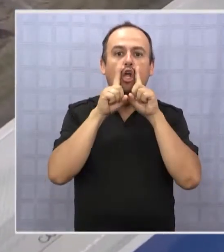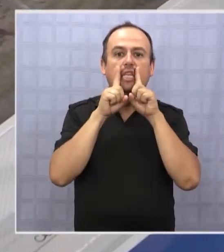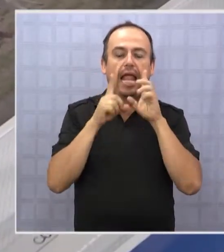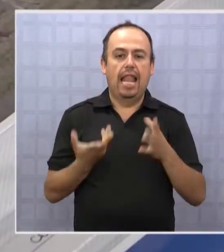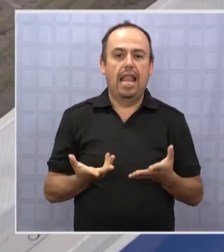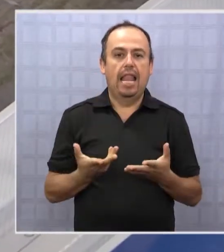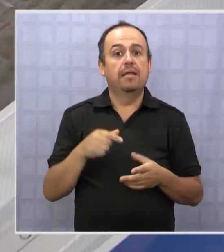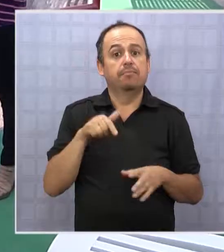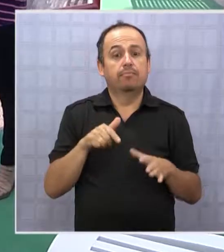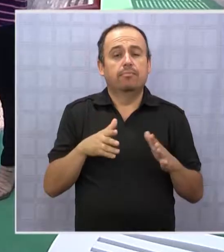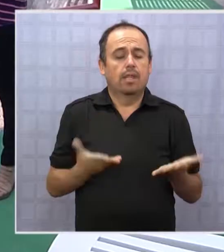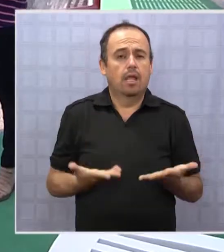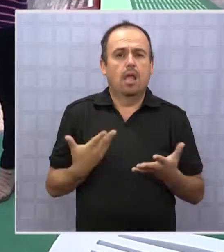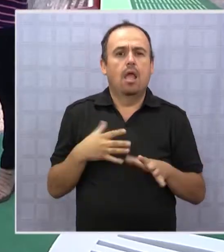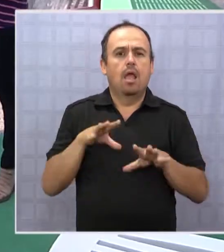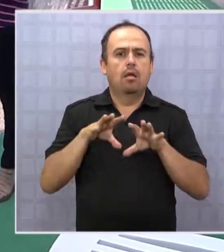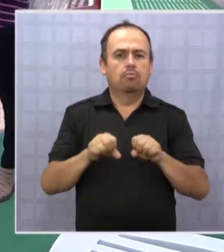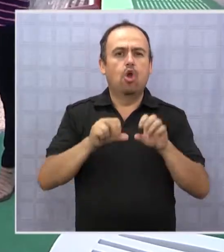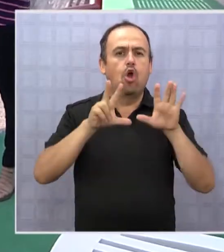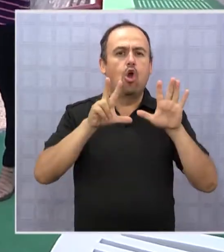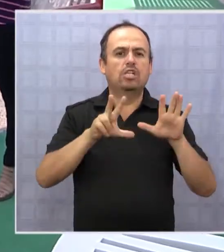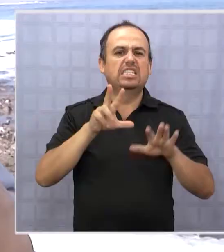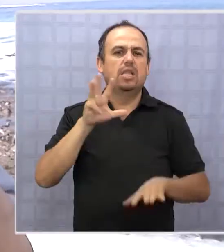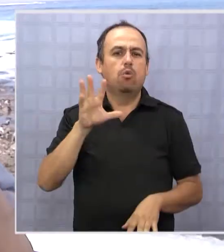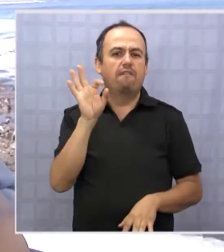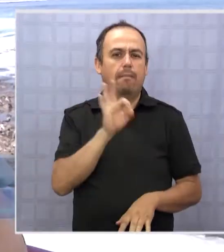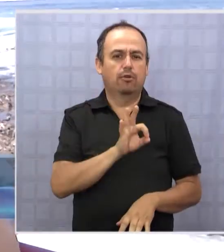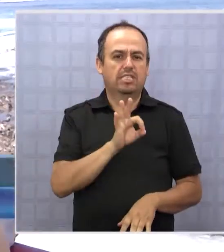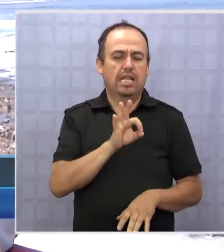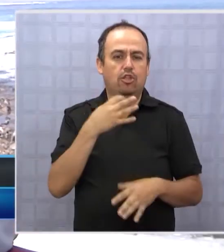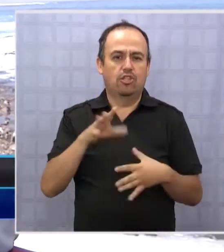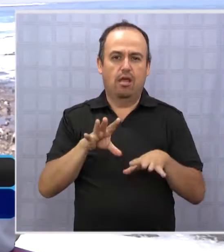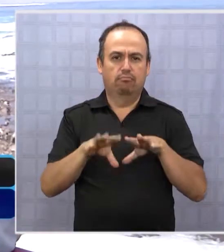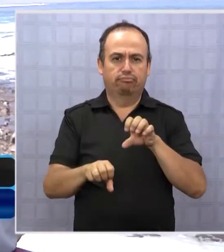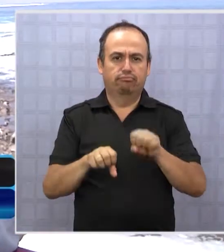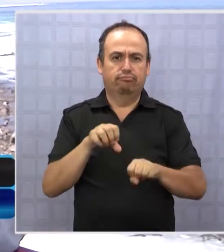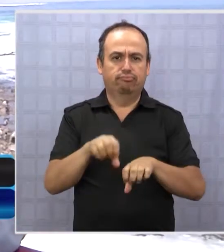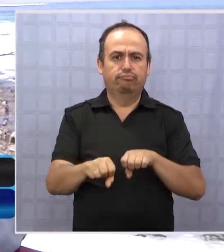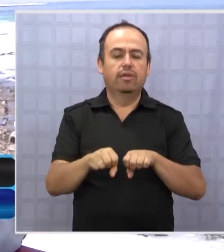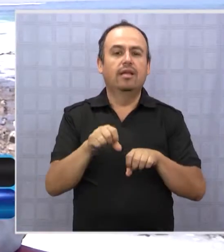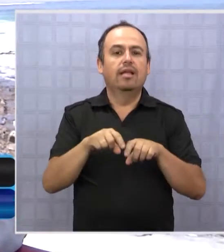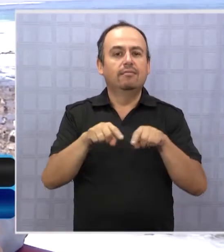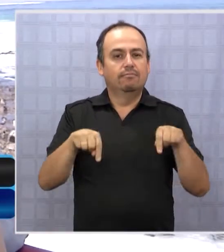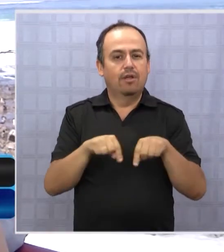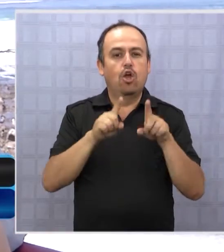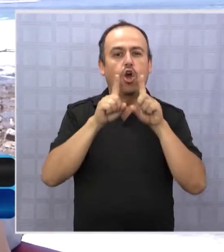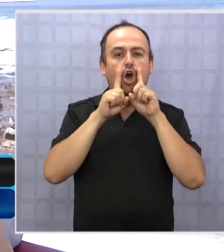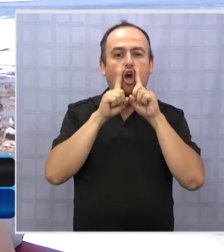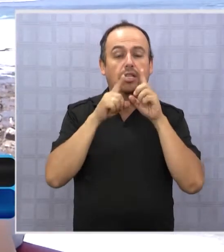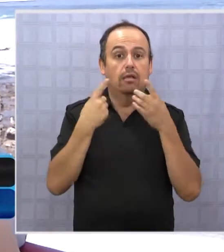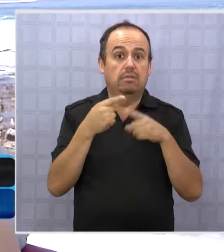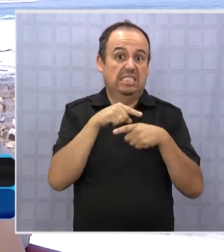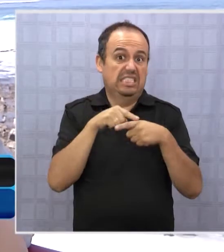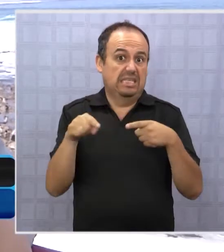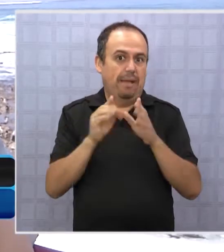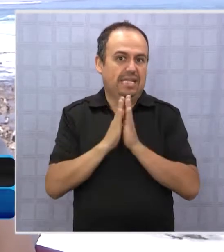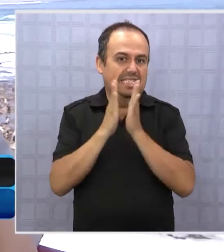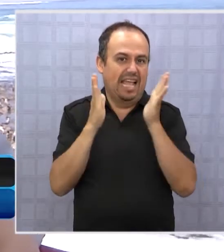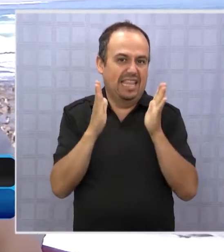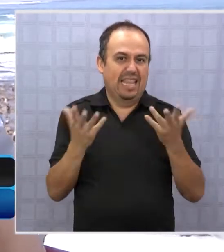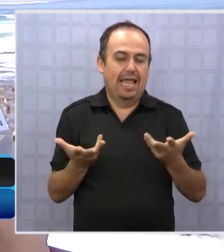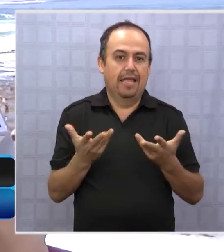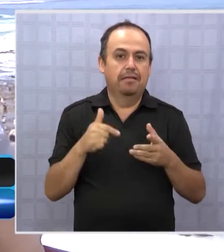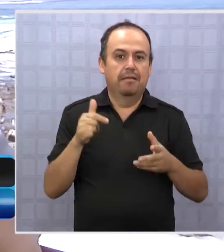Bueno, en este momento ya estamos con una ocupación de un 89% aproximadamente, lo que es bastante para Semana Santa la fecha que